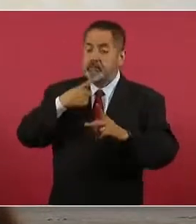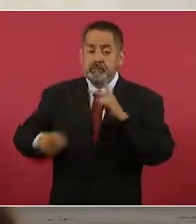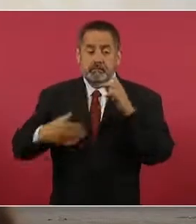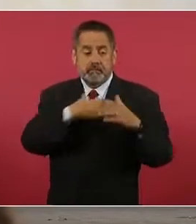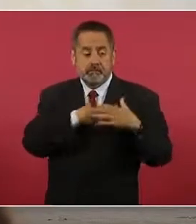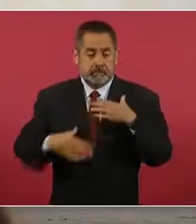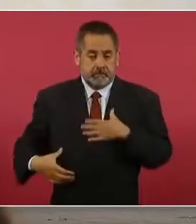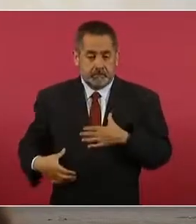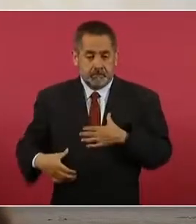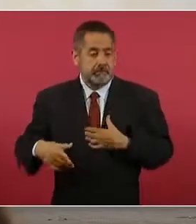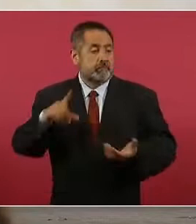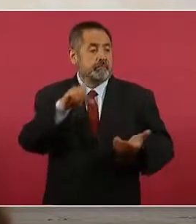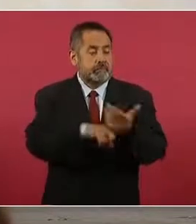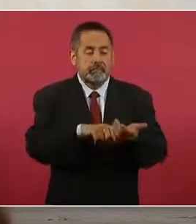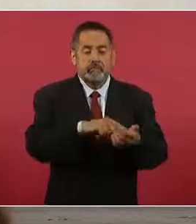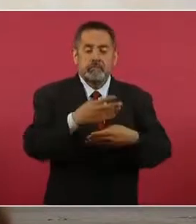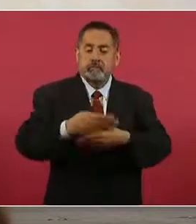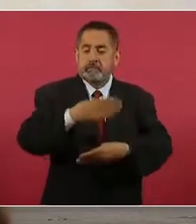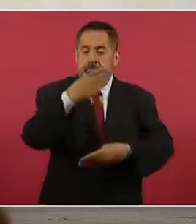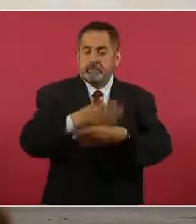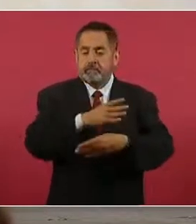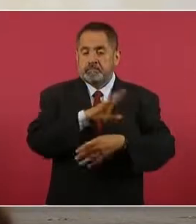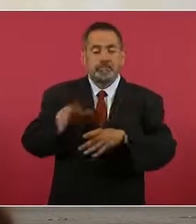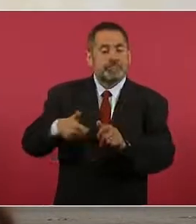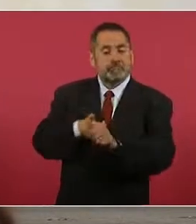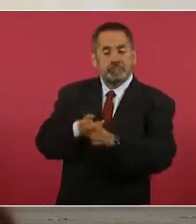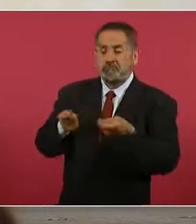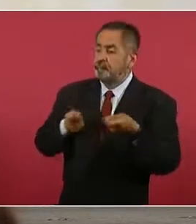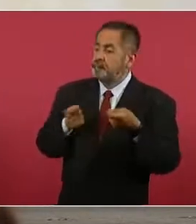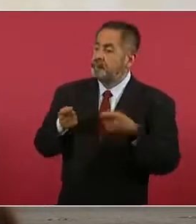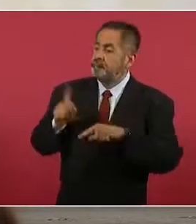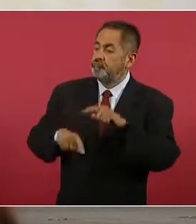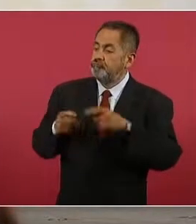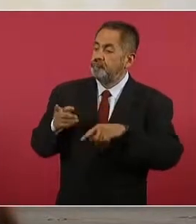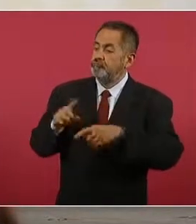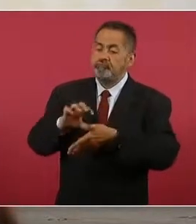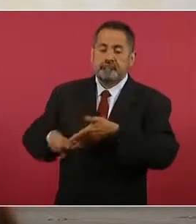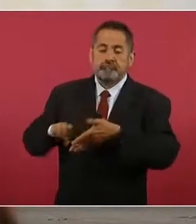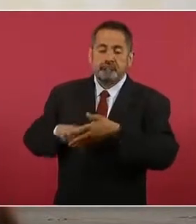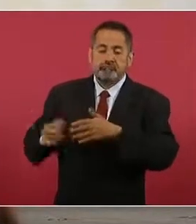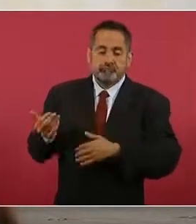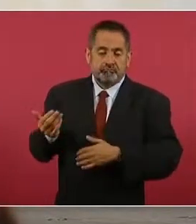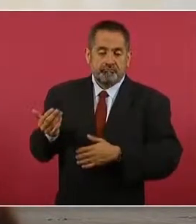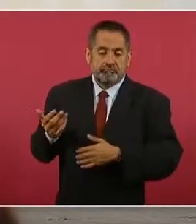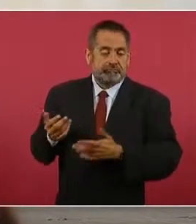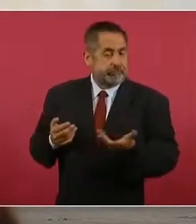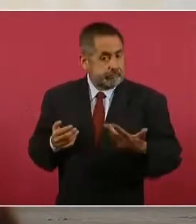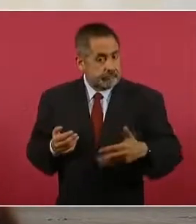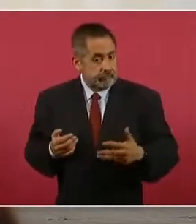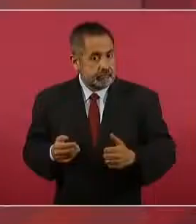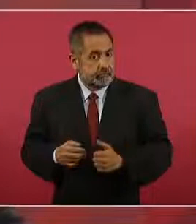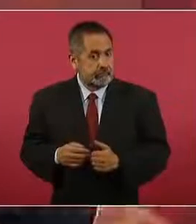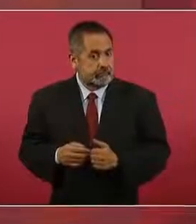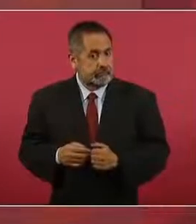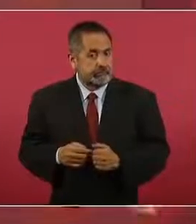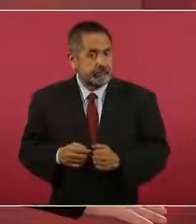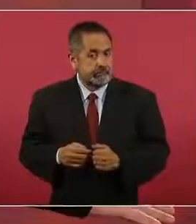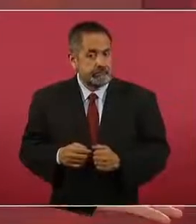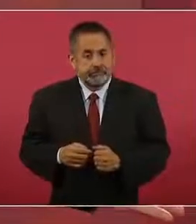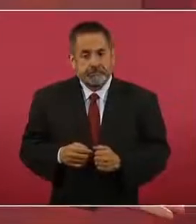las